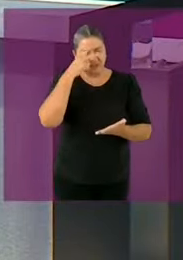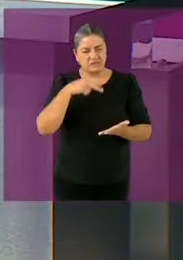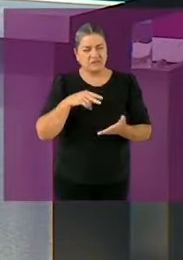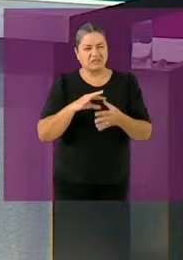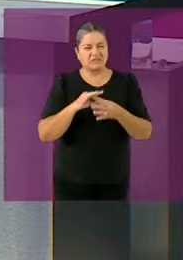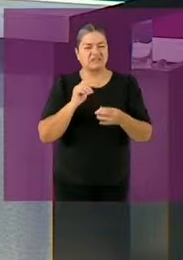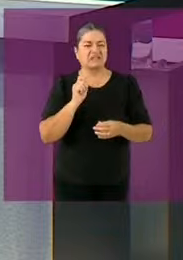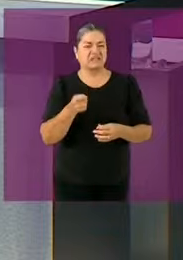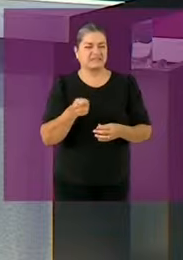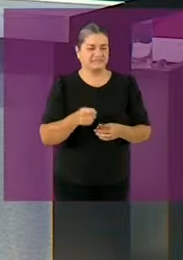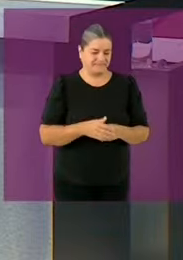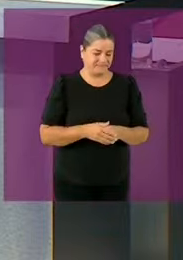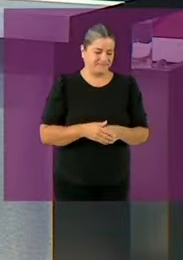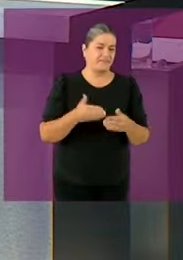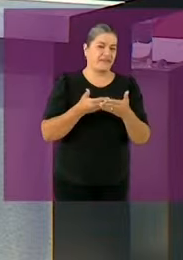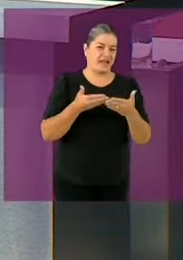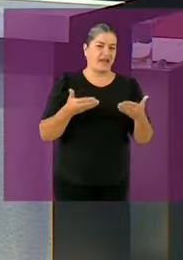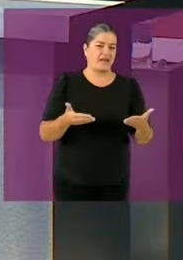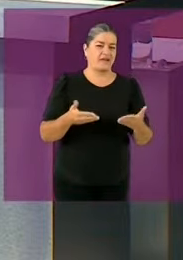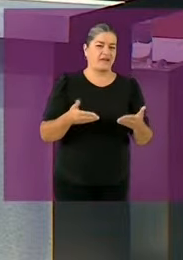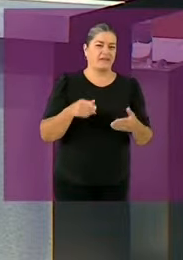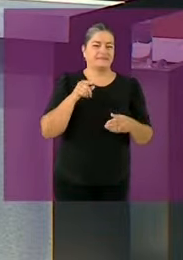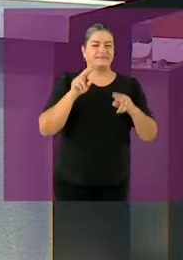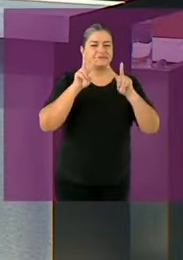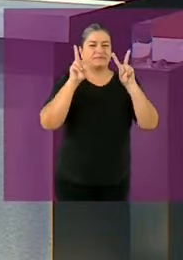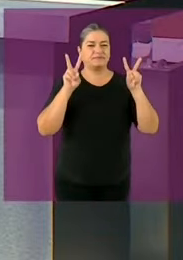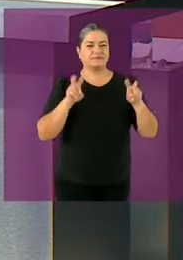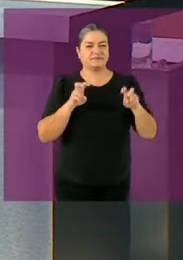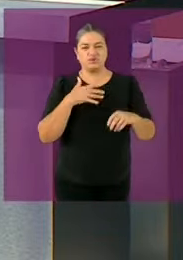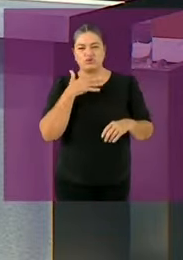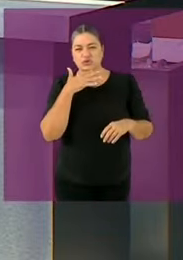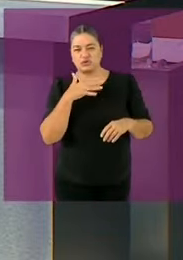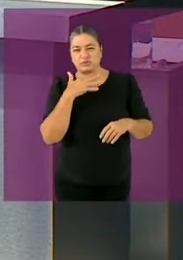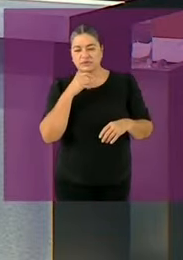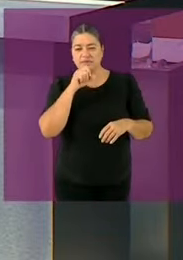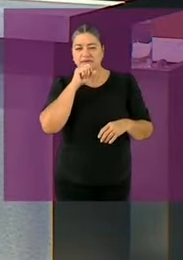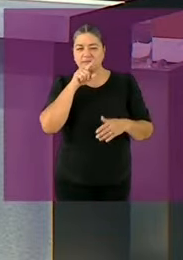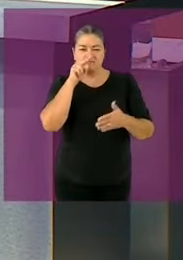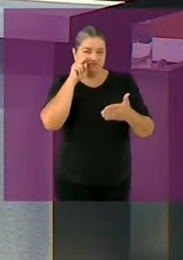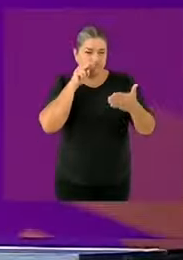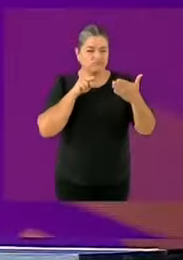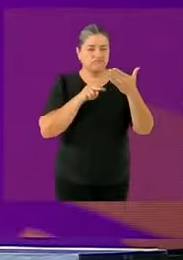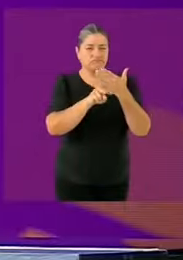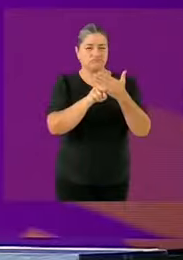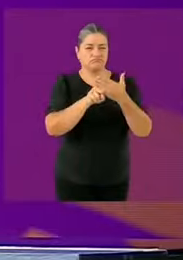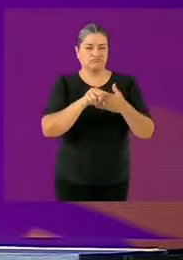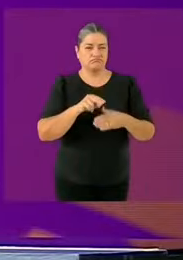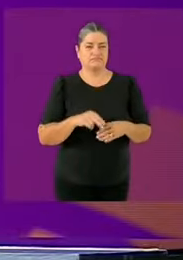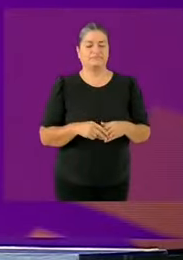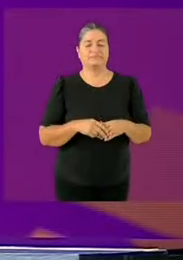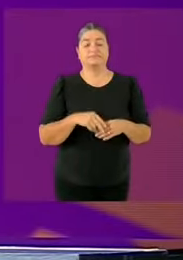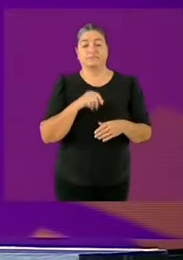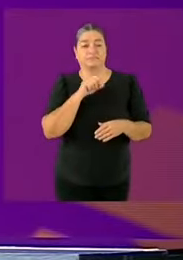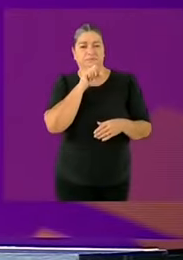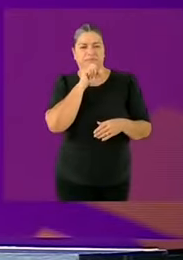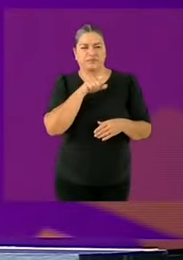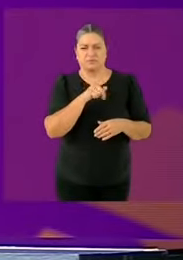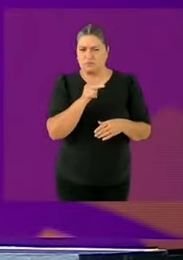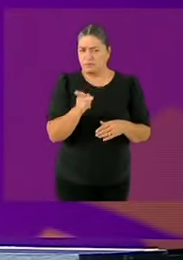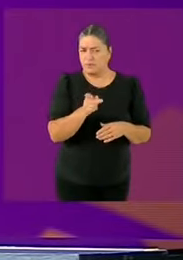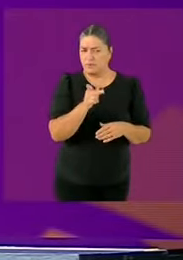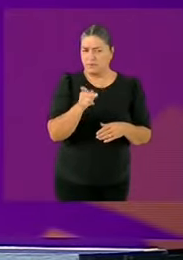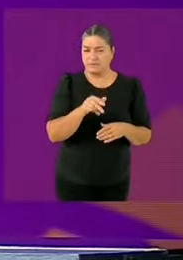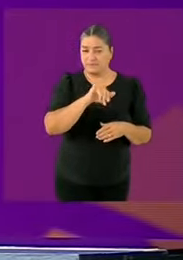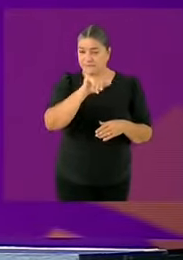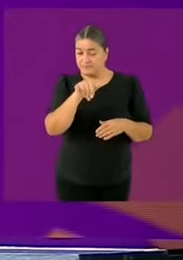de corrupción y transparencia. Voy a hacer una primera pregunta dirigida al candidato Jorge Maynes. La corrupción en sus